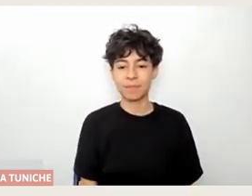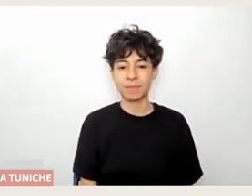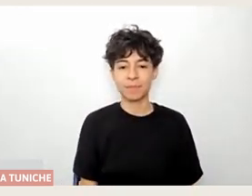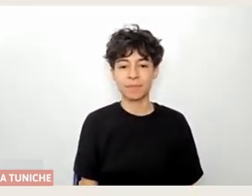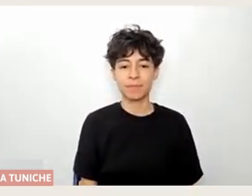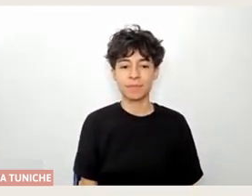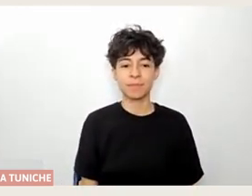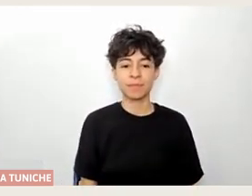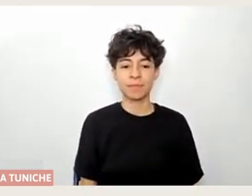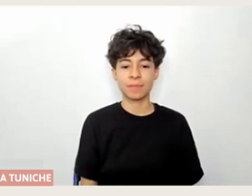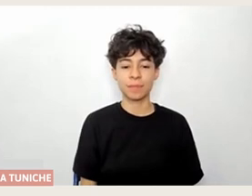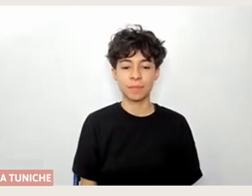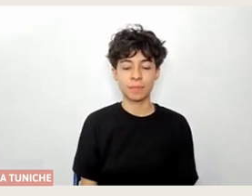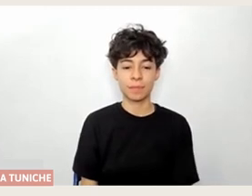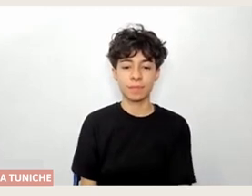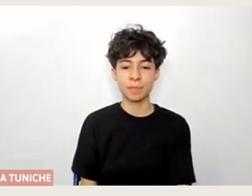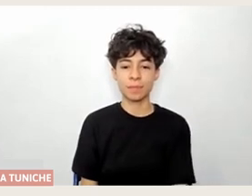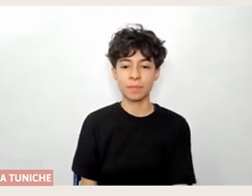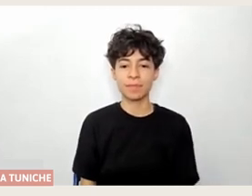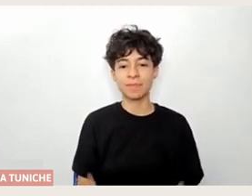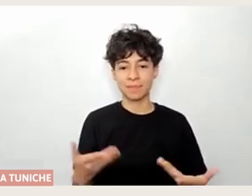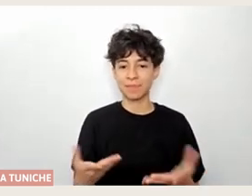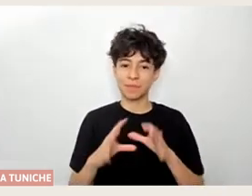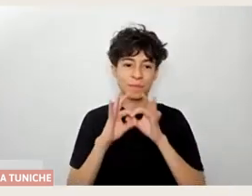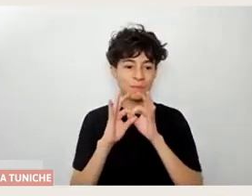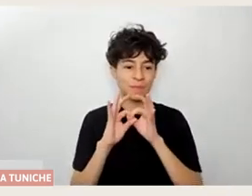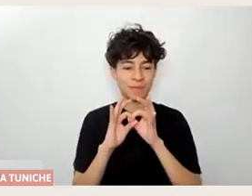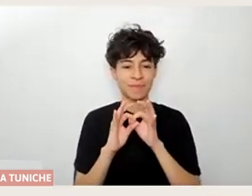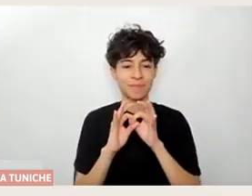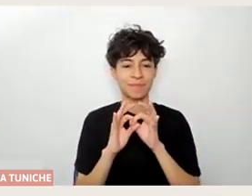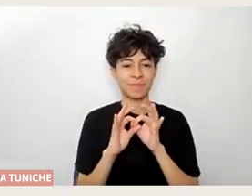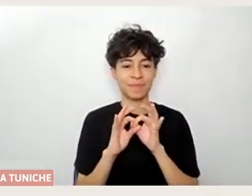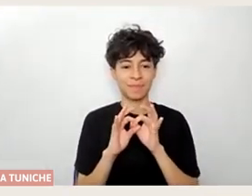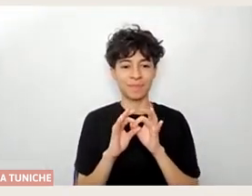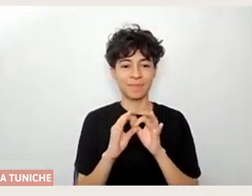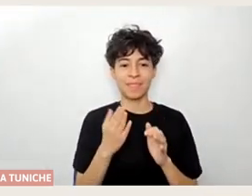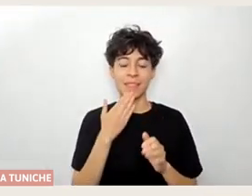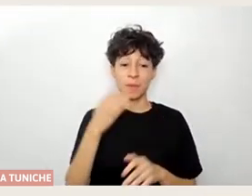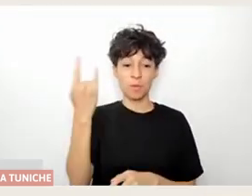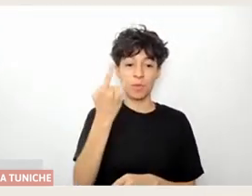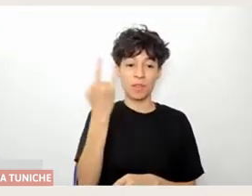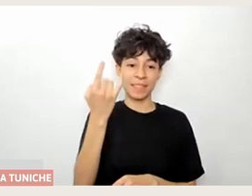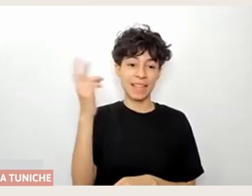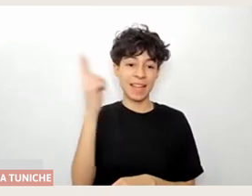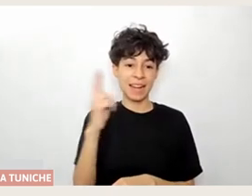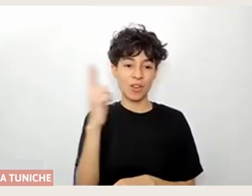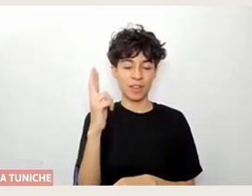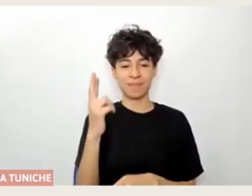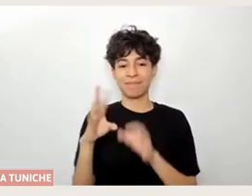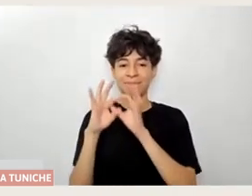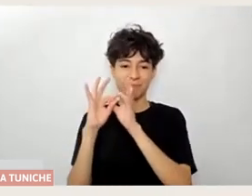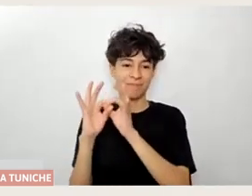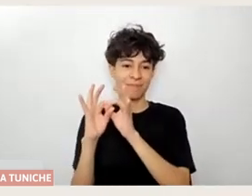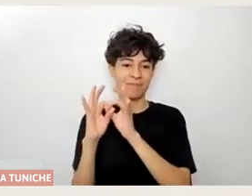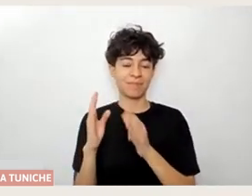posibilidad que también es incierta, así que muchas gracias por el espacio a la Universidad de Recuelete y también a las cosas